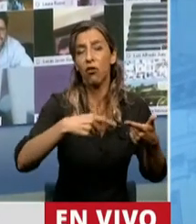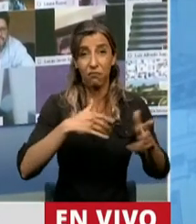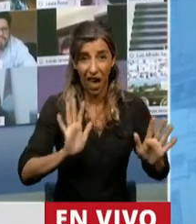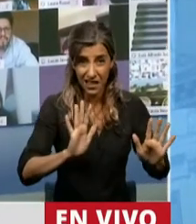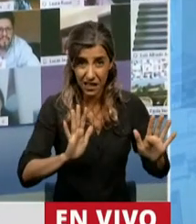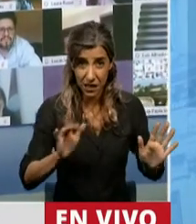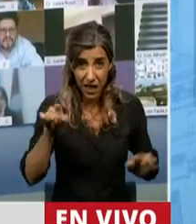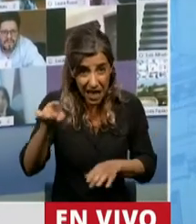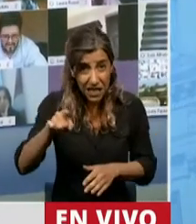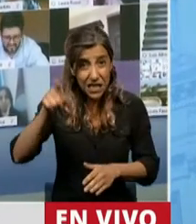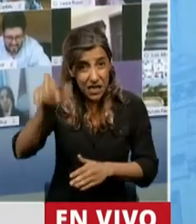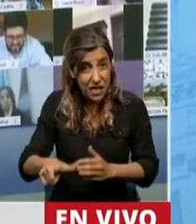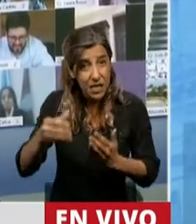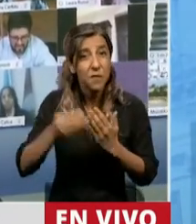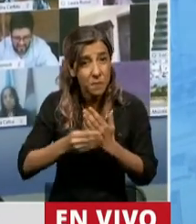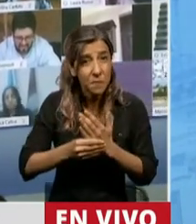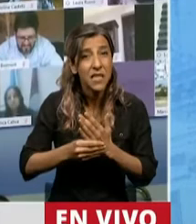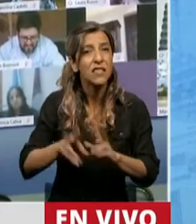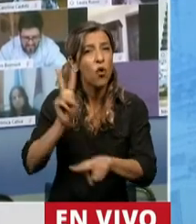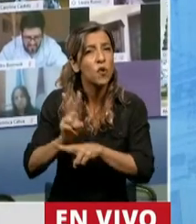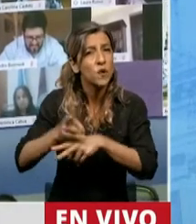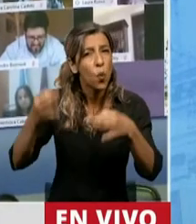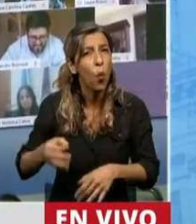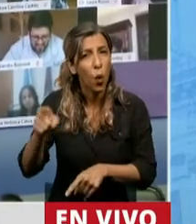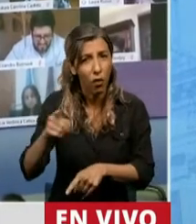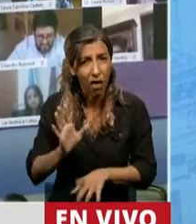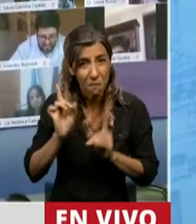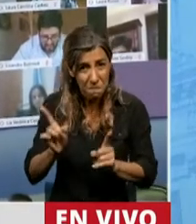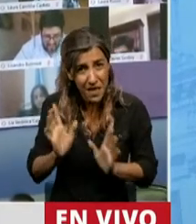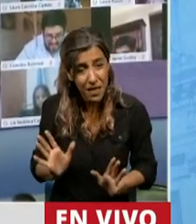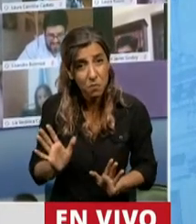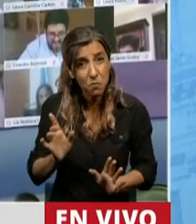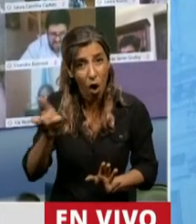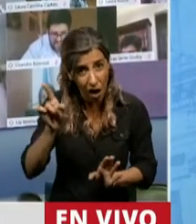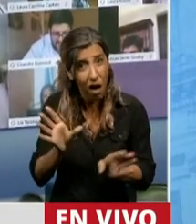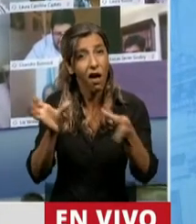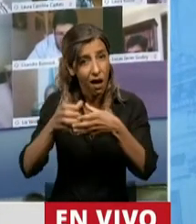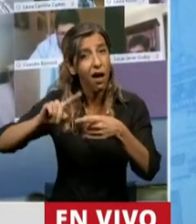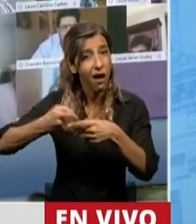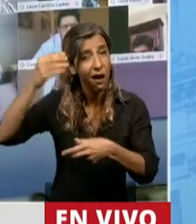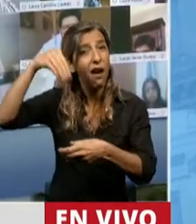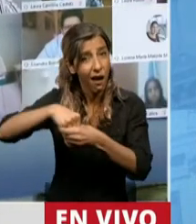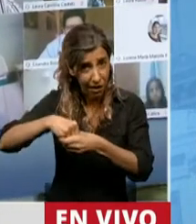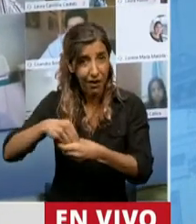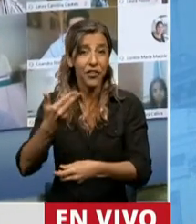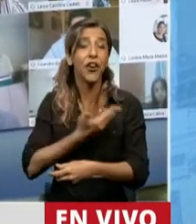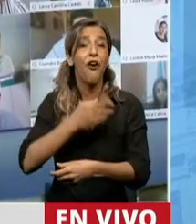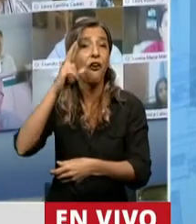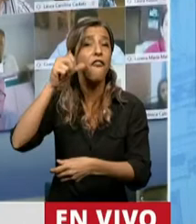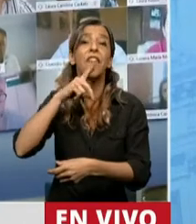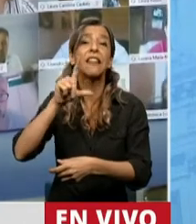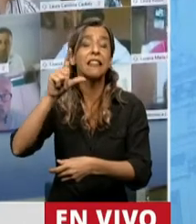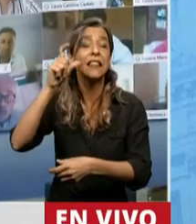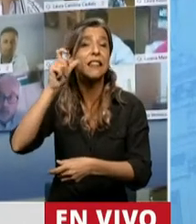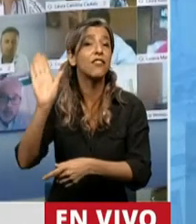Ministro de Seguridad de la Provincia de Buenos Aires, del Frente de Todos. Por eso se niegan a votar un rechazo. Y nosotros, quiero decir,